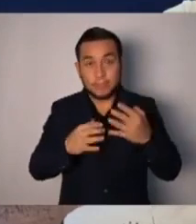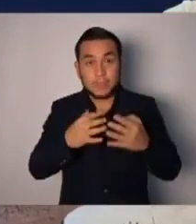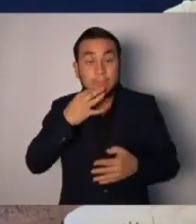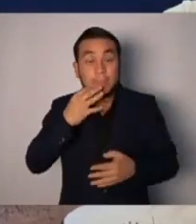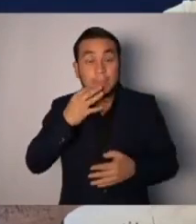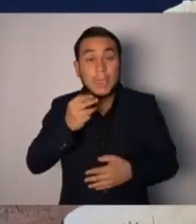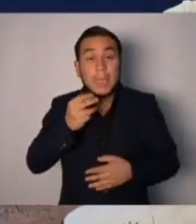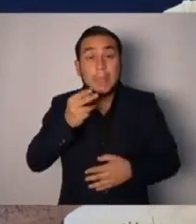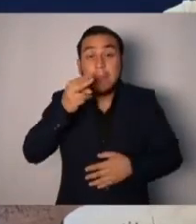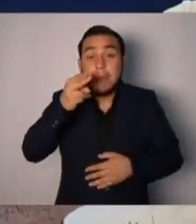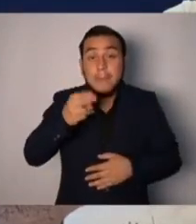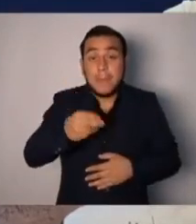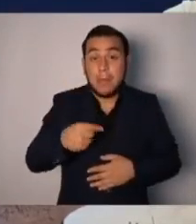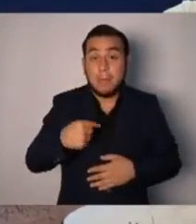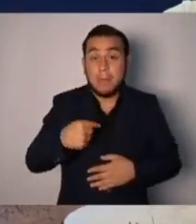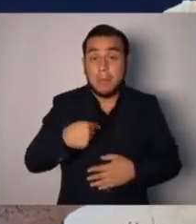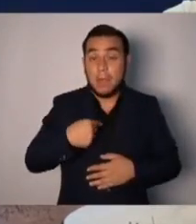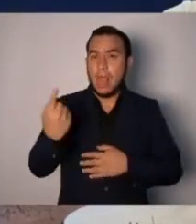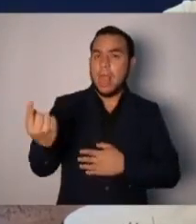sentencias son adversas a nosotros.